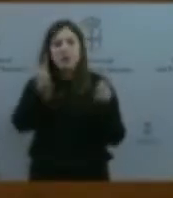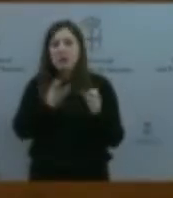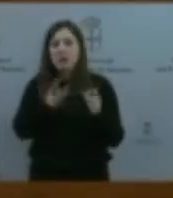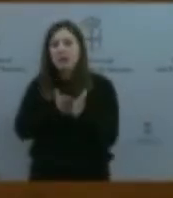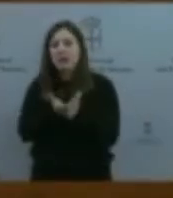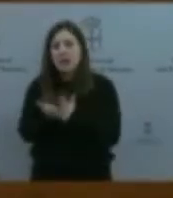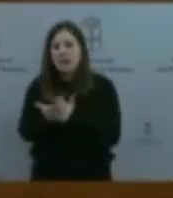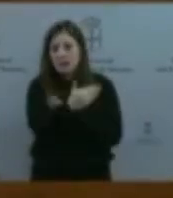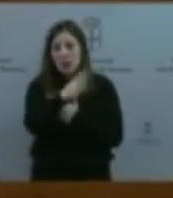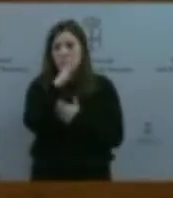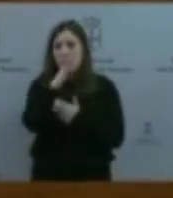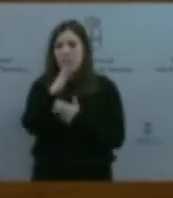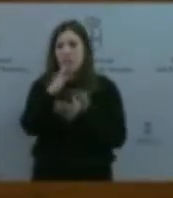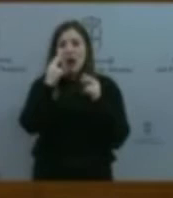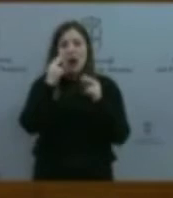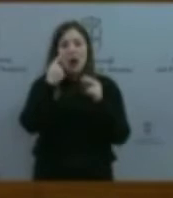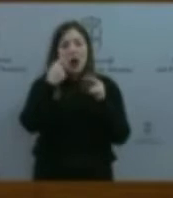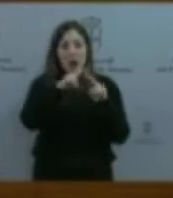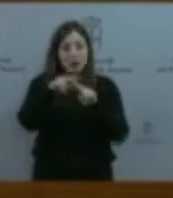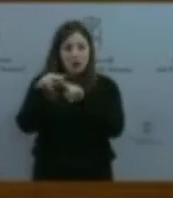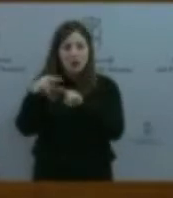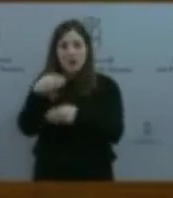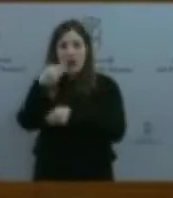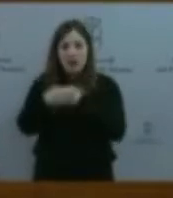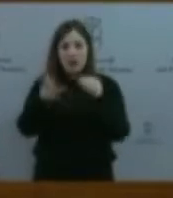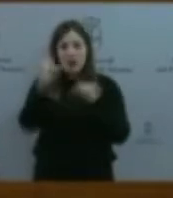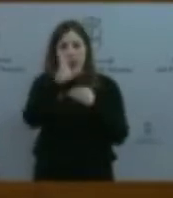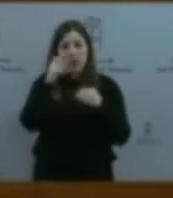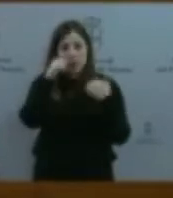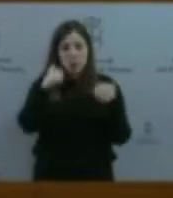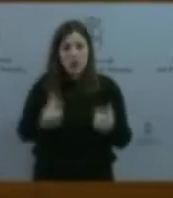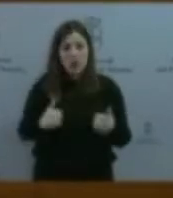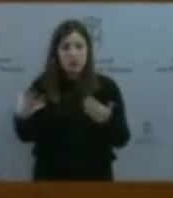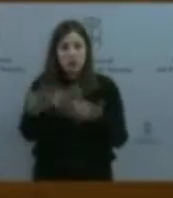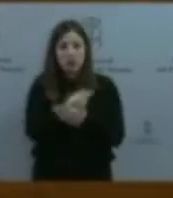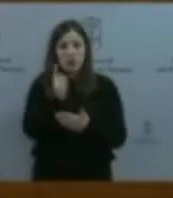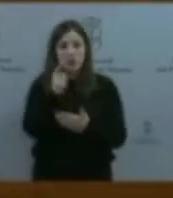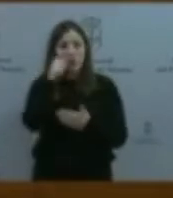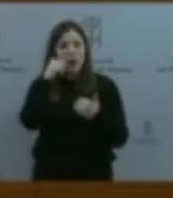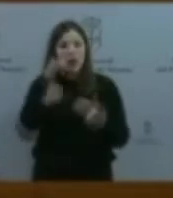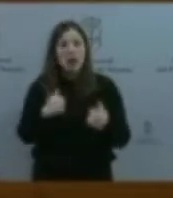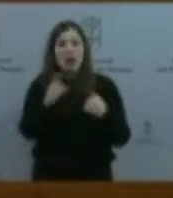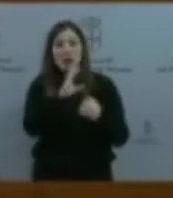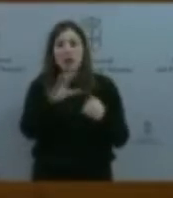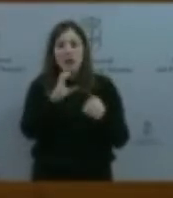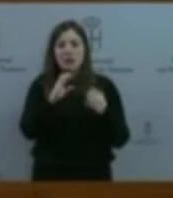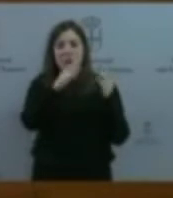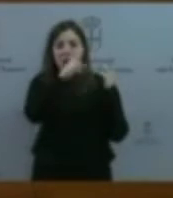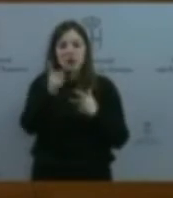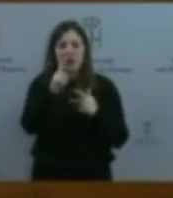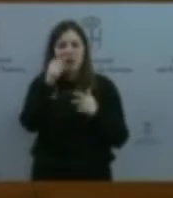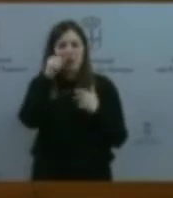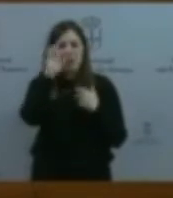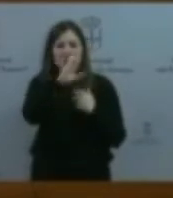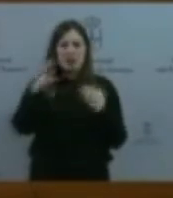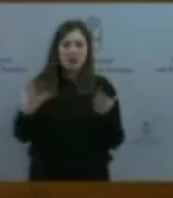ciencias de la humanidad, no solamente en las ciencias que tienen que ver más con la aritmética, sino que se hacen en todas las ciencias. Y sí, por supuesto, hay auditorías que se